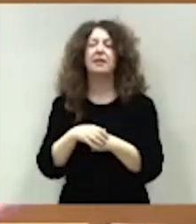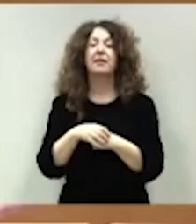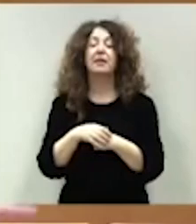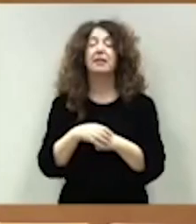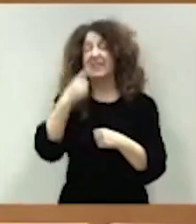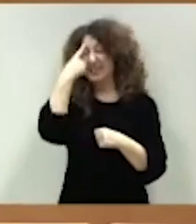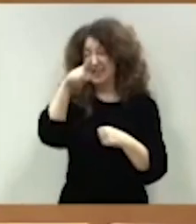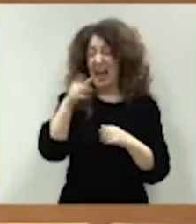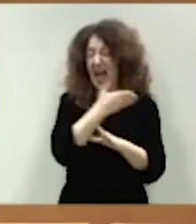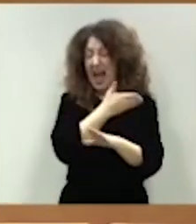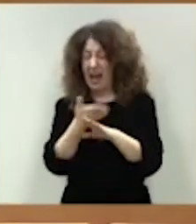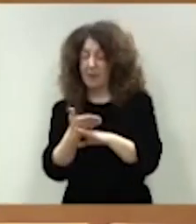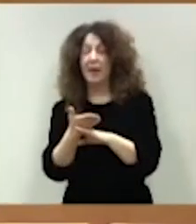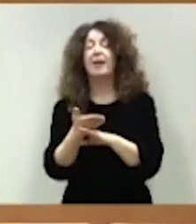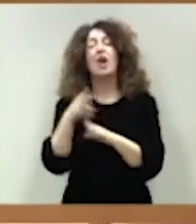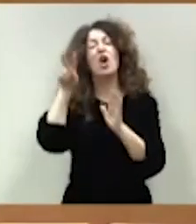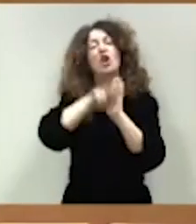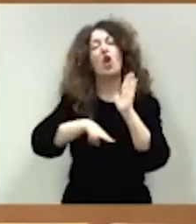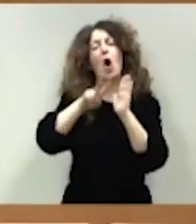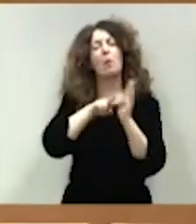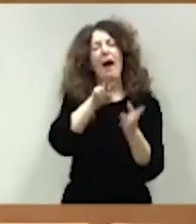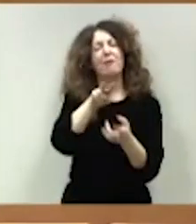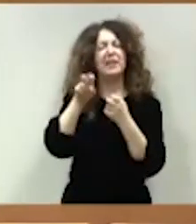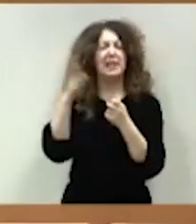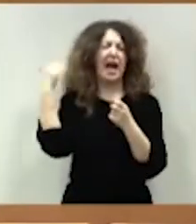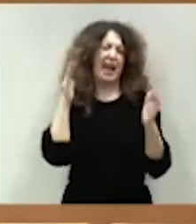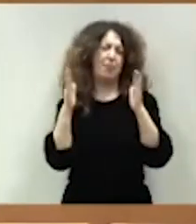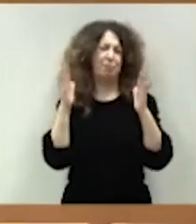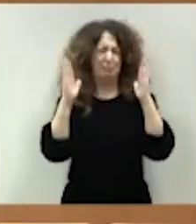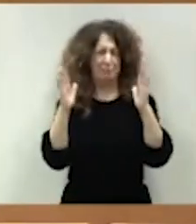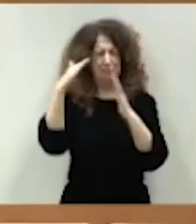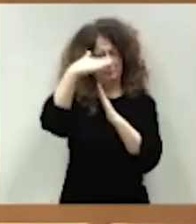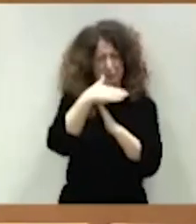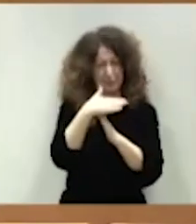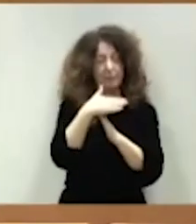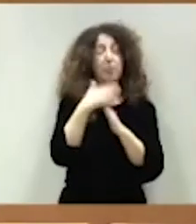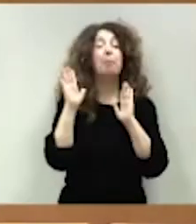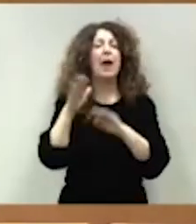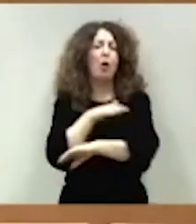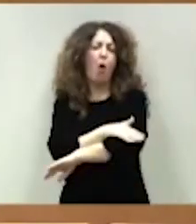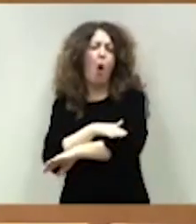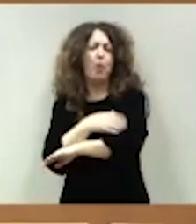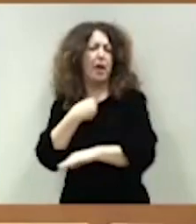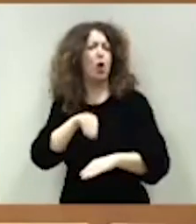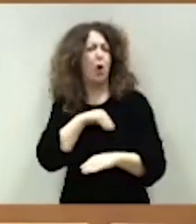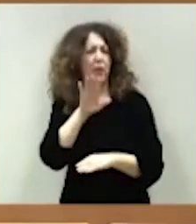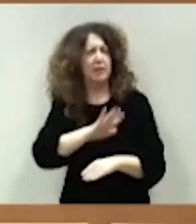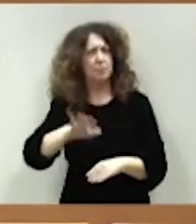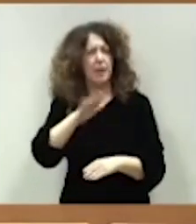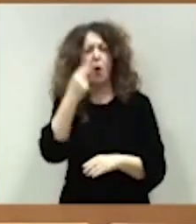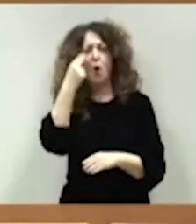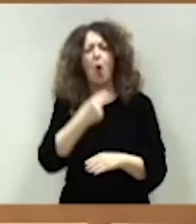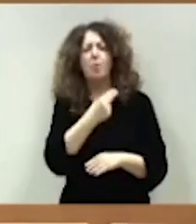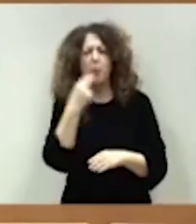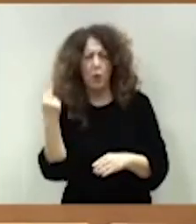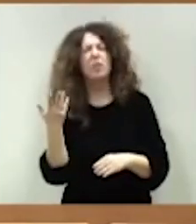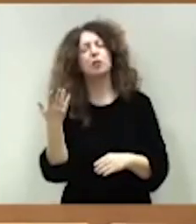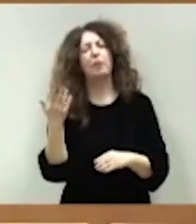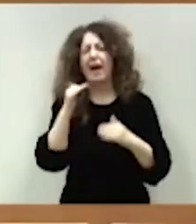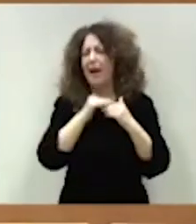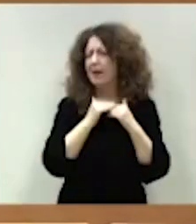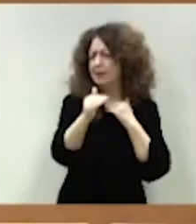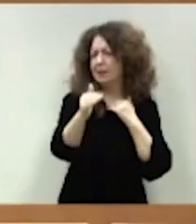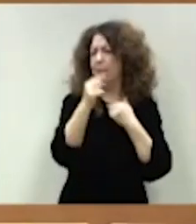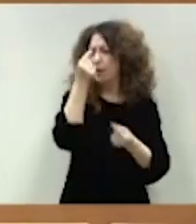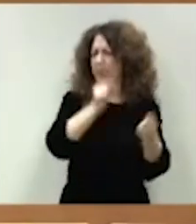suspendieron estas reglas fiscales, el Gobierno de España mantuvo su compromiso firme con la estabilidad presupuestaria y con la